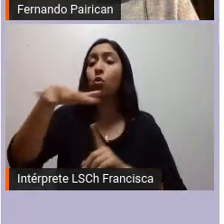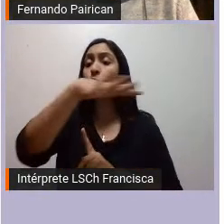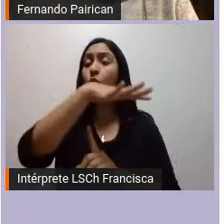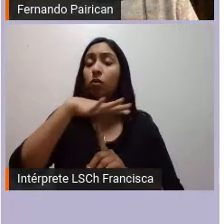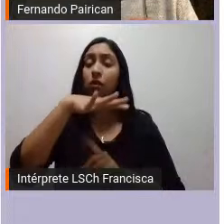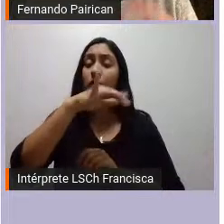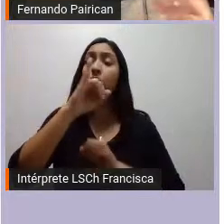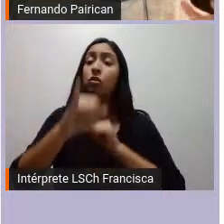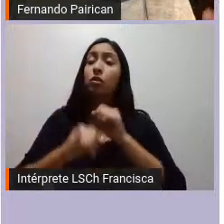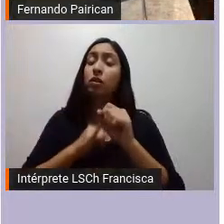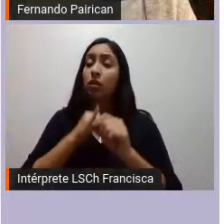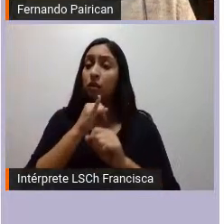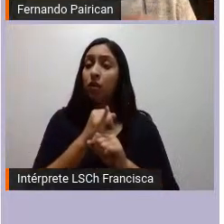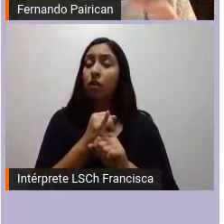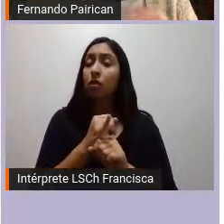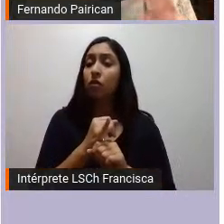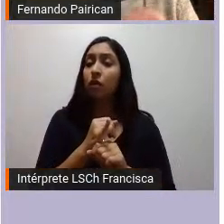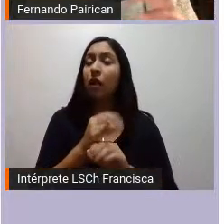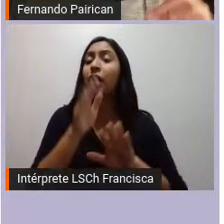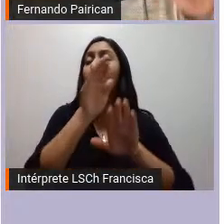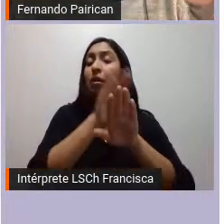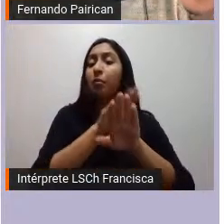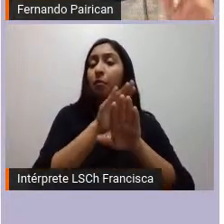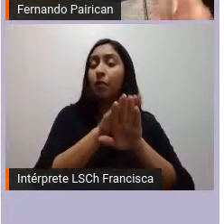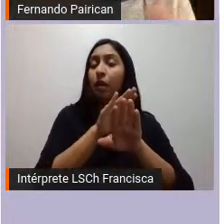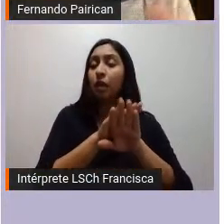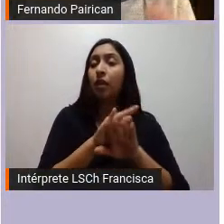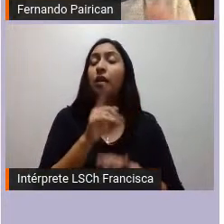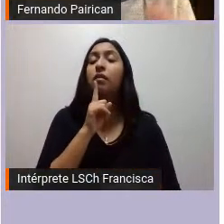terrorismo donde cada nación va a buscar su